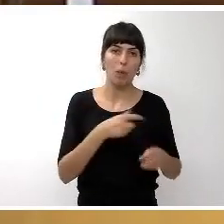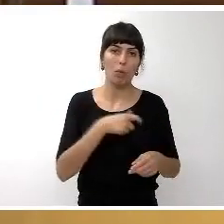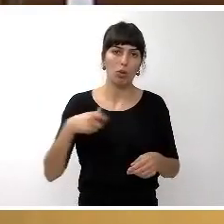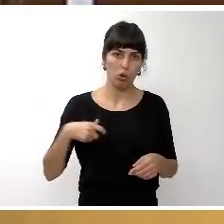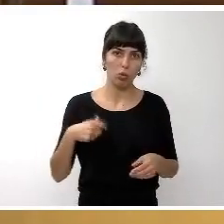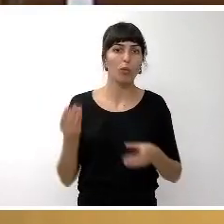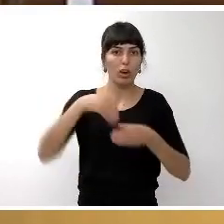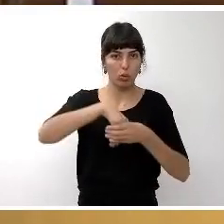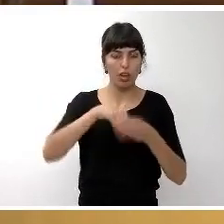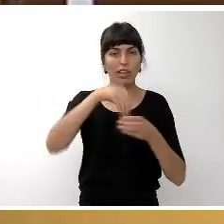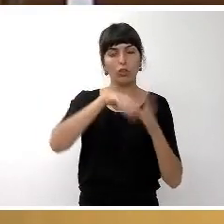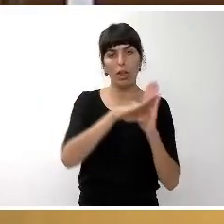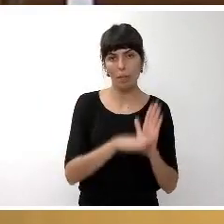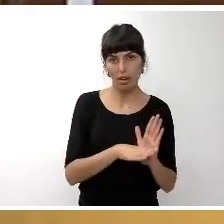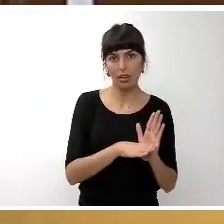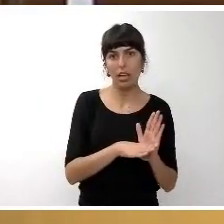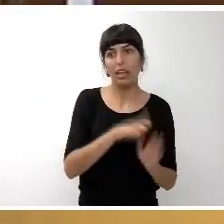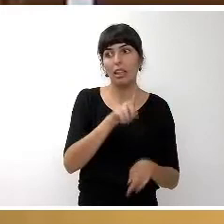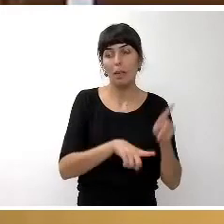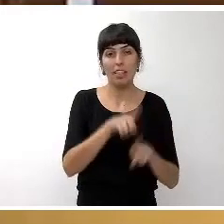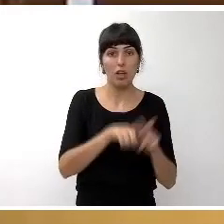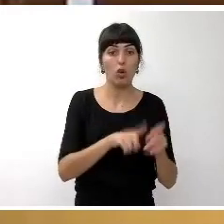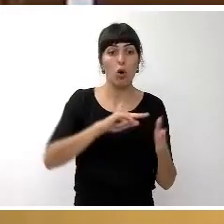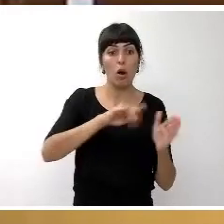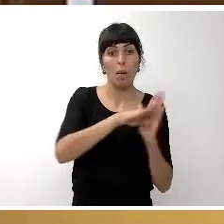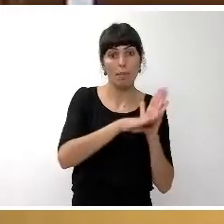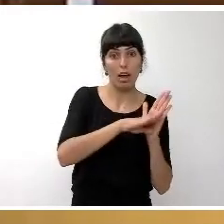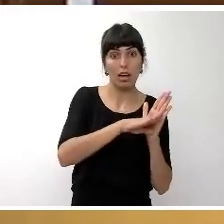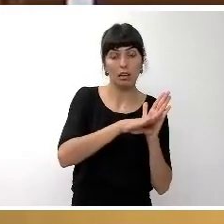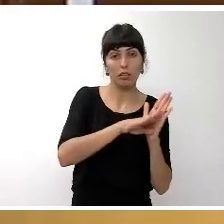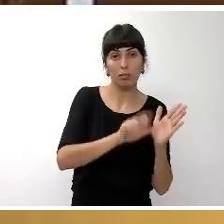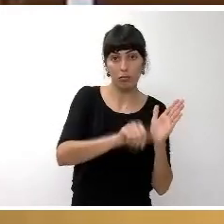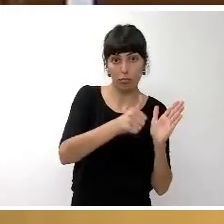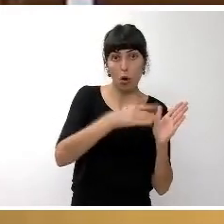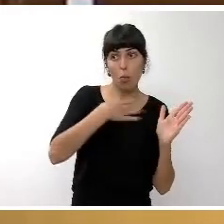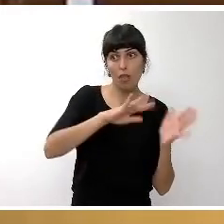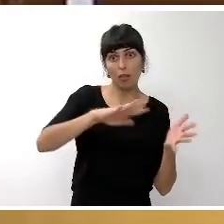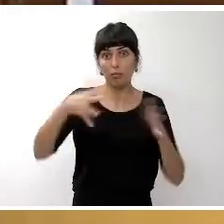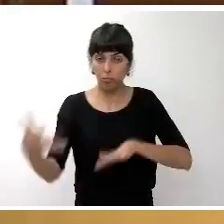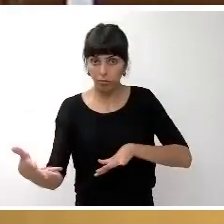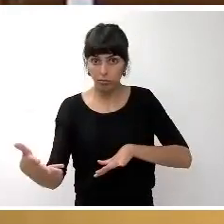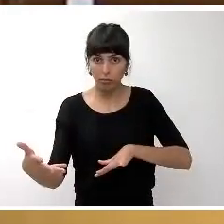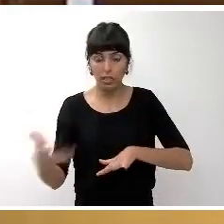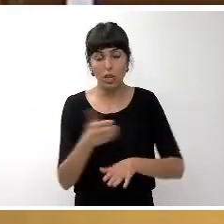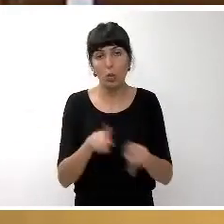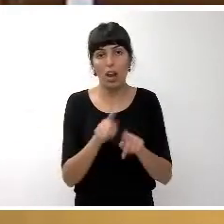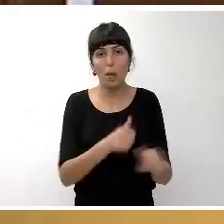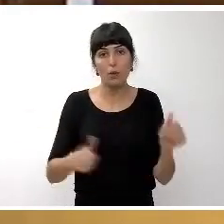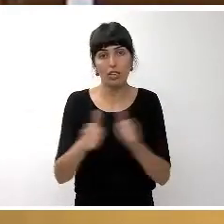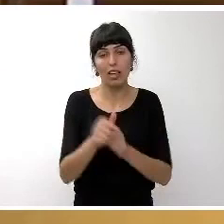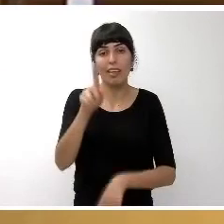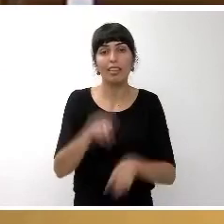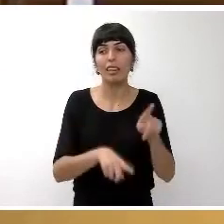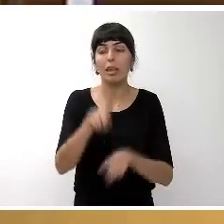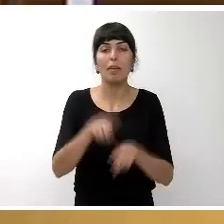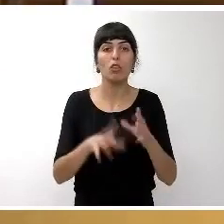en la medida en que, con la aprobación del plan, pueda ser elegible y priorizable en función del